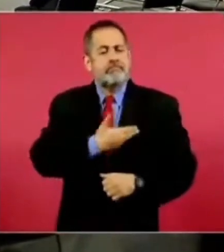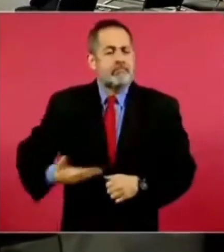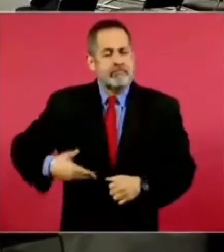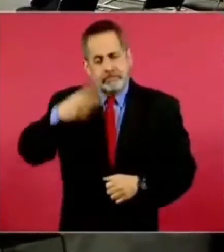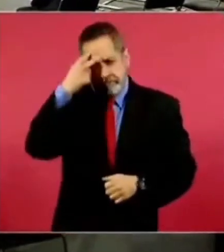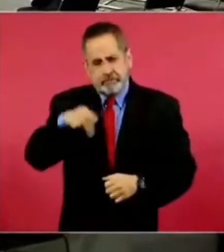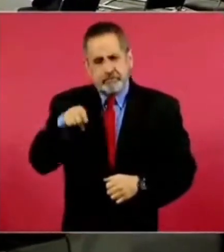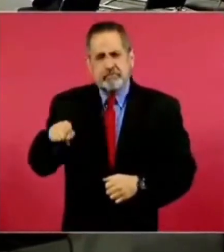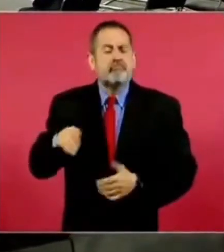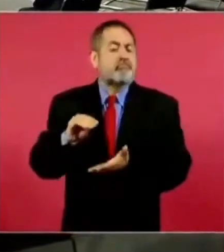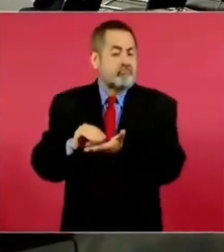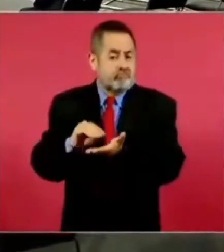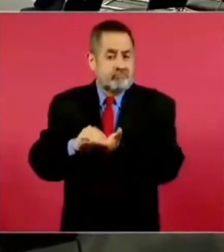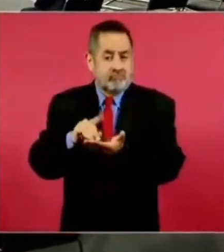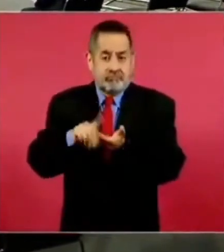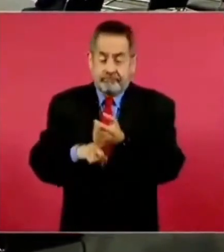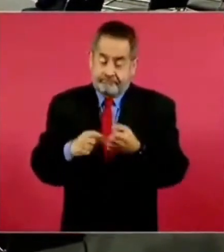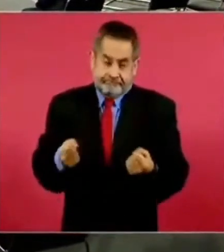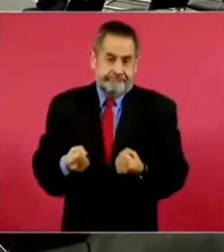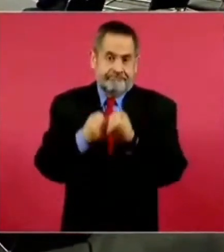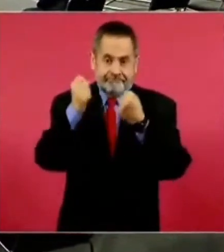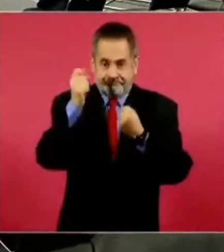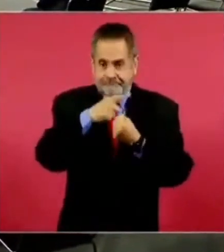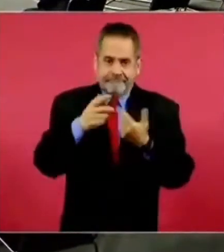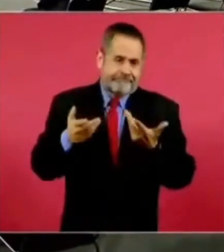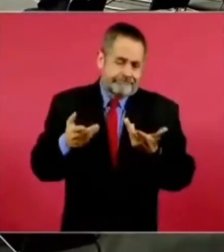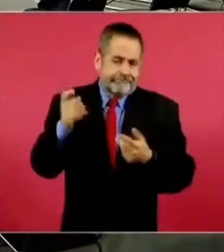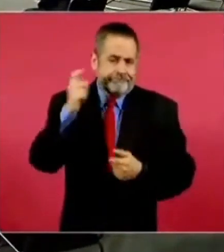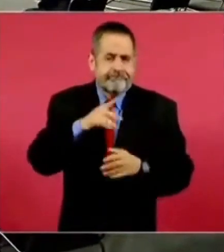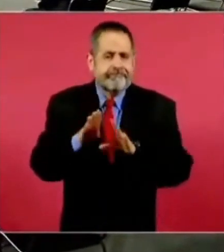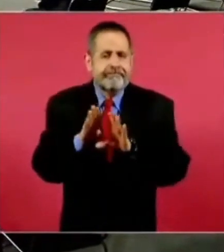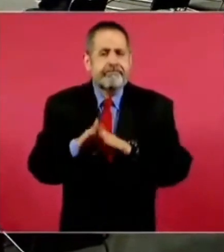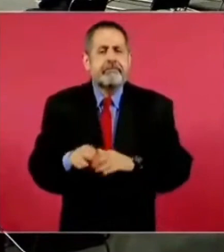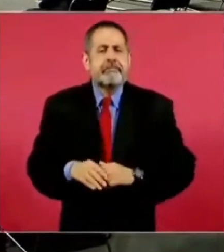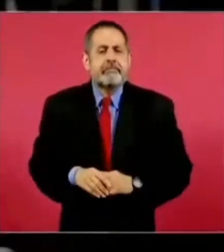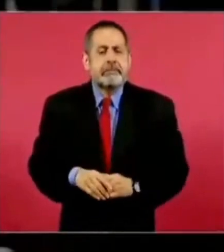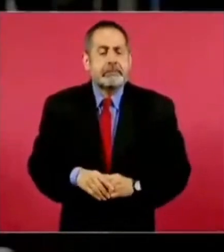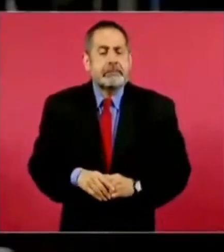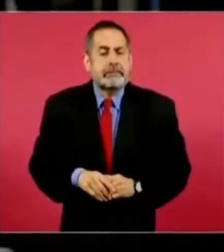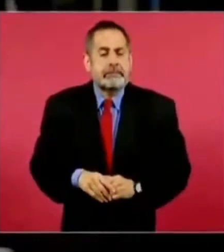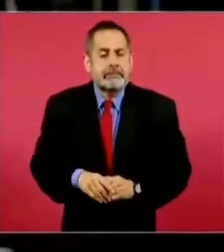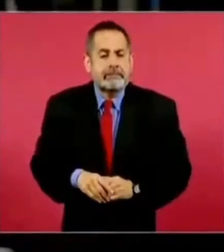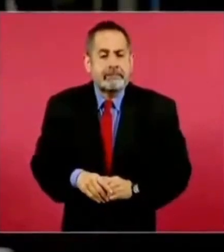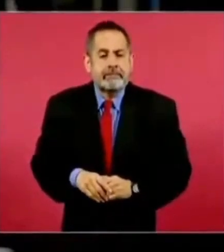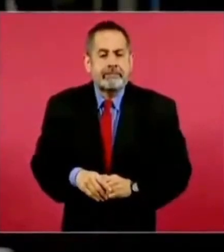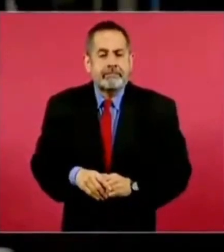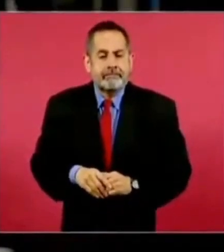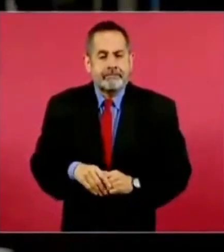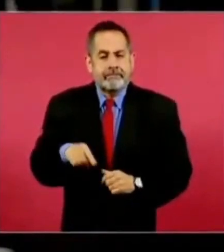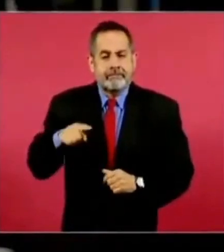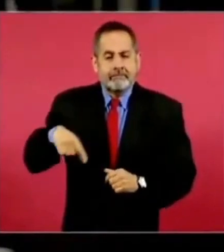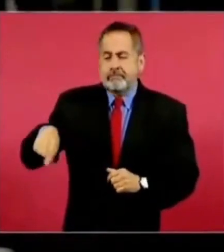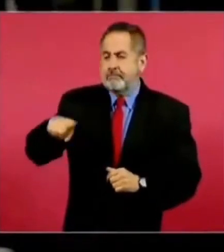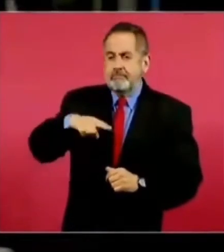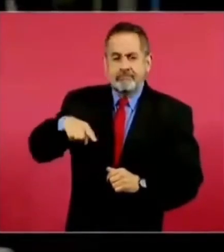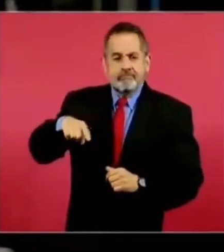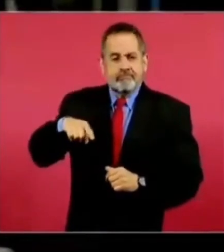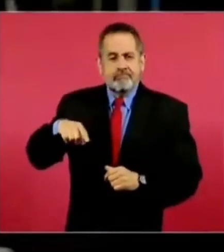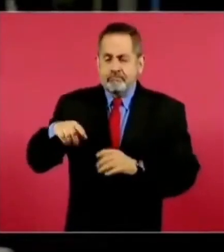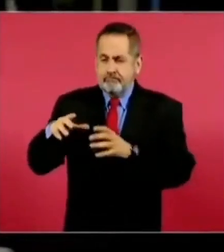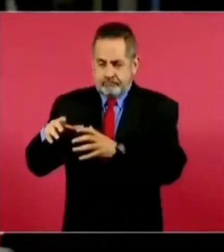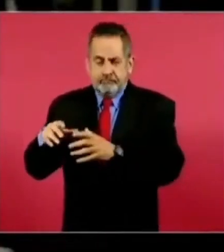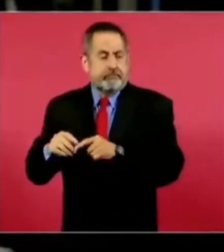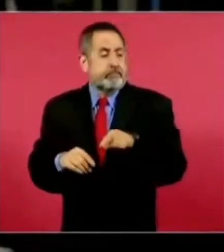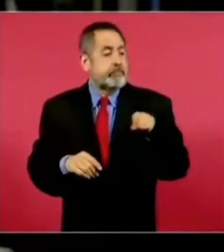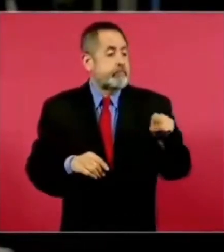va a enfrentar un duro reto, que es precisamente enfrentar a quienes quieren frenar precisamente